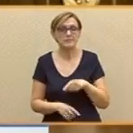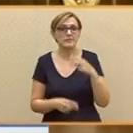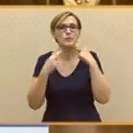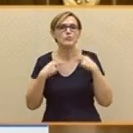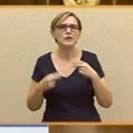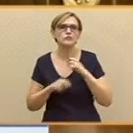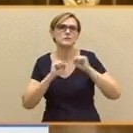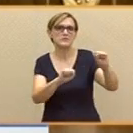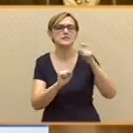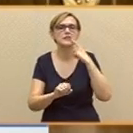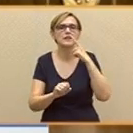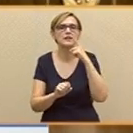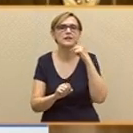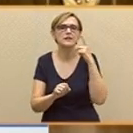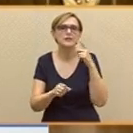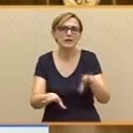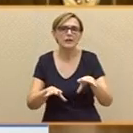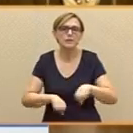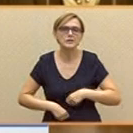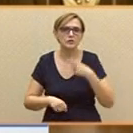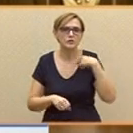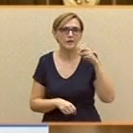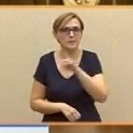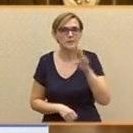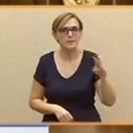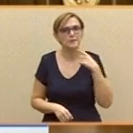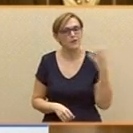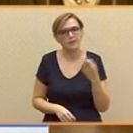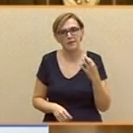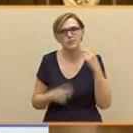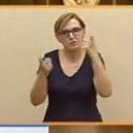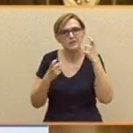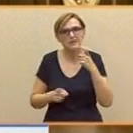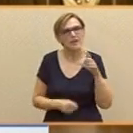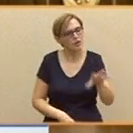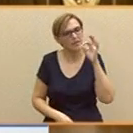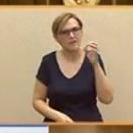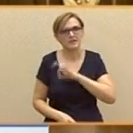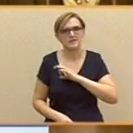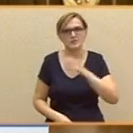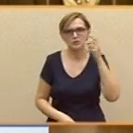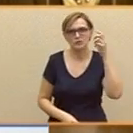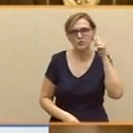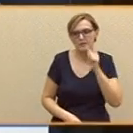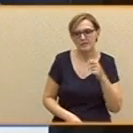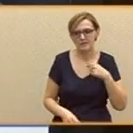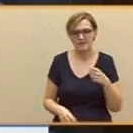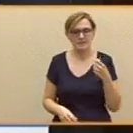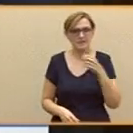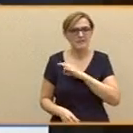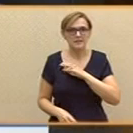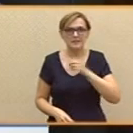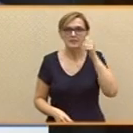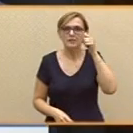con ellos debemos intentarlo. Decídase, señor Sánchez. Señor Rajoy, voy terminando. Hoy va a perder usted